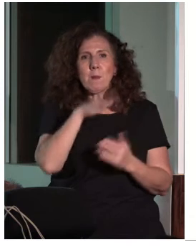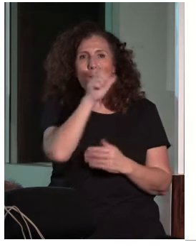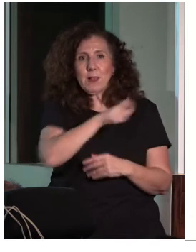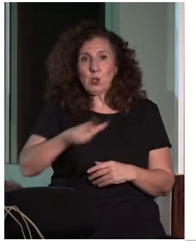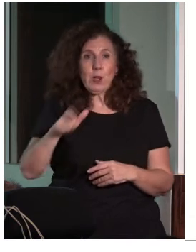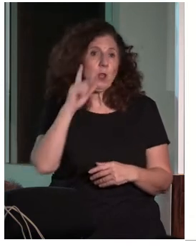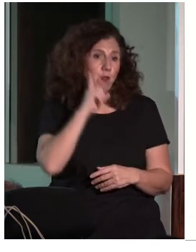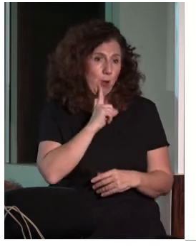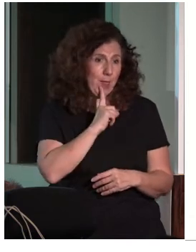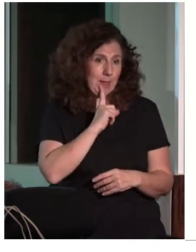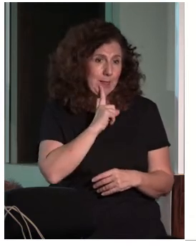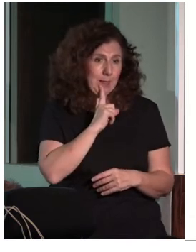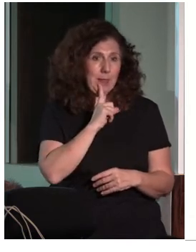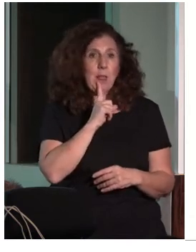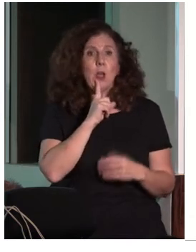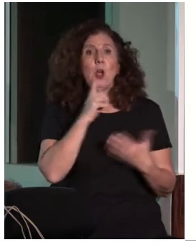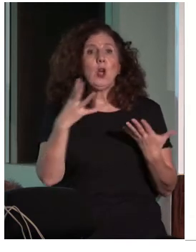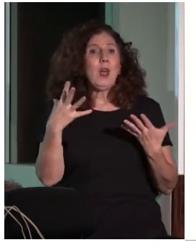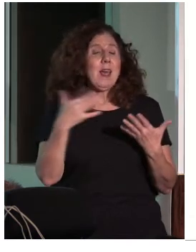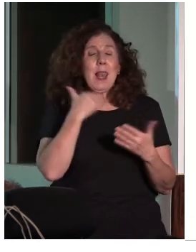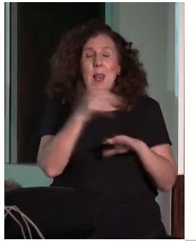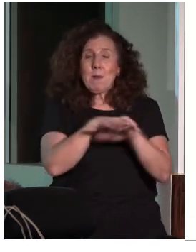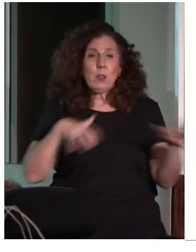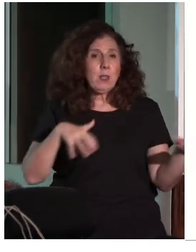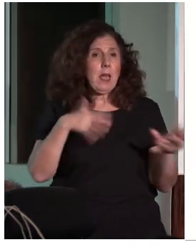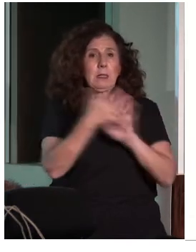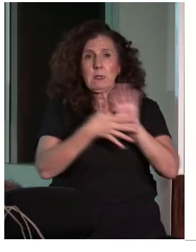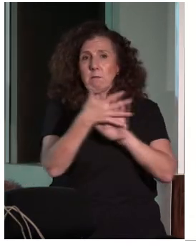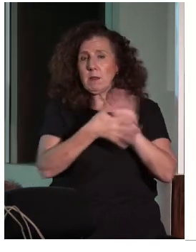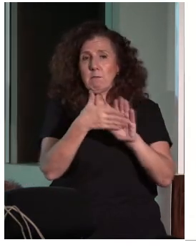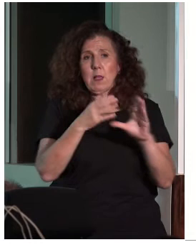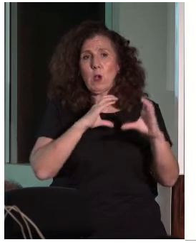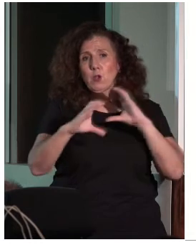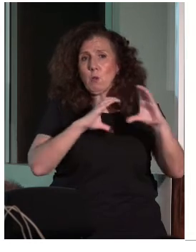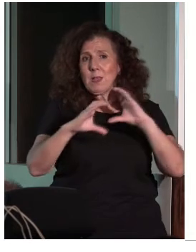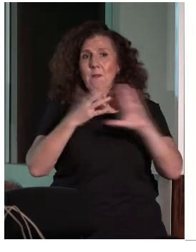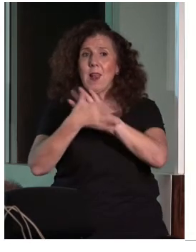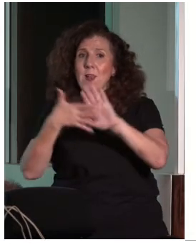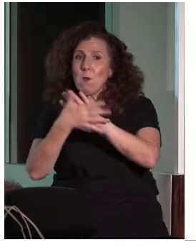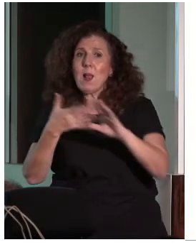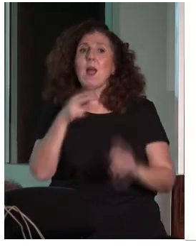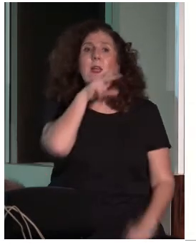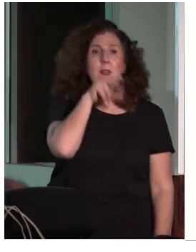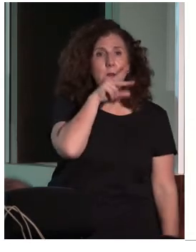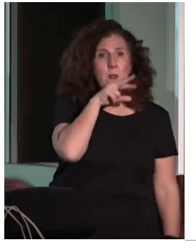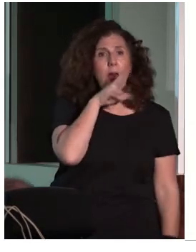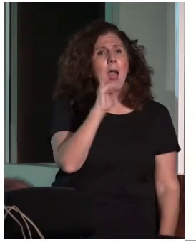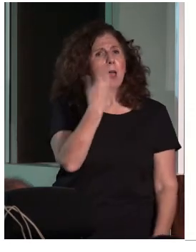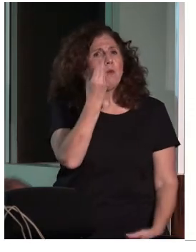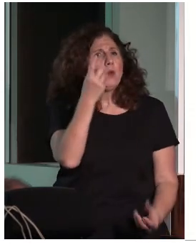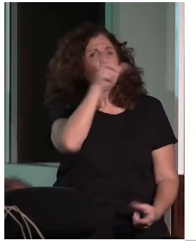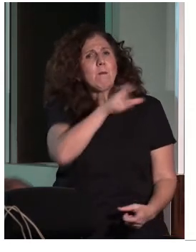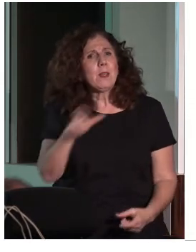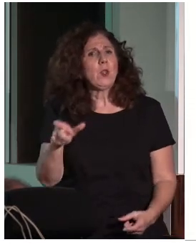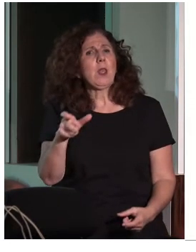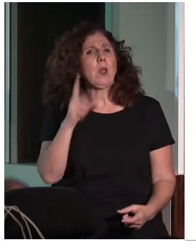Estas personas sordas se comunicaban tanto en lengua oral como en lengua de signos. Es significativo el hecho de que hay muchas personas sordas que se comunican